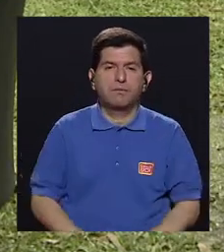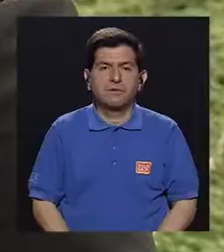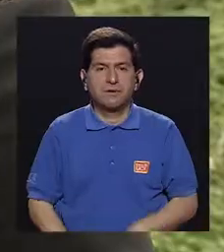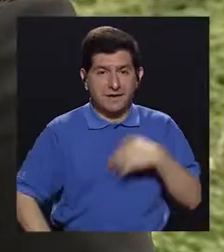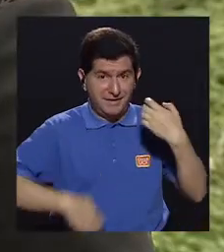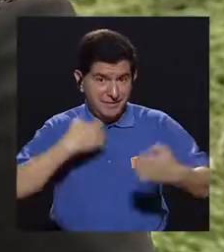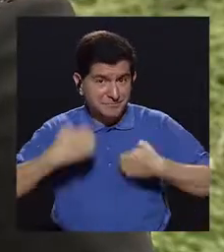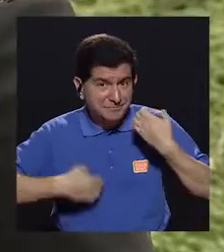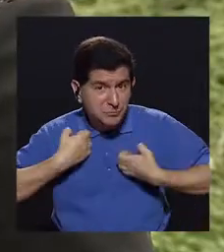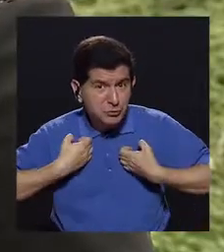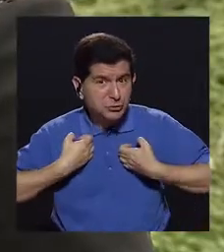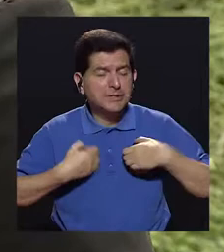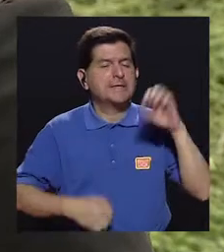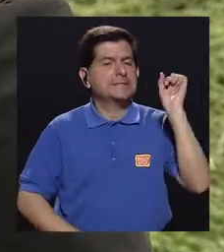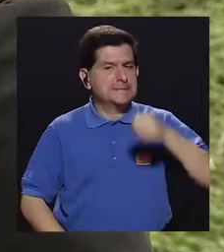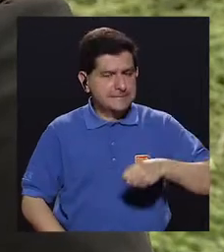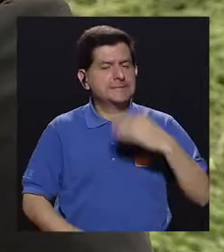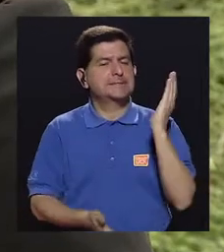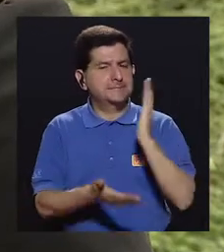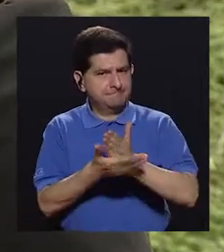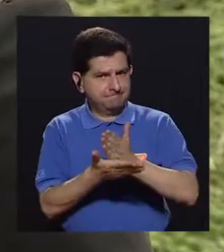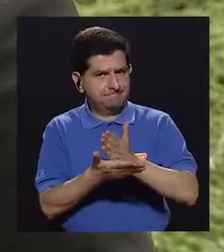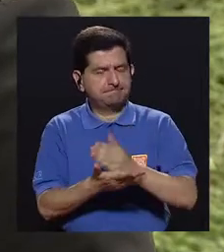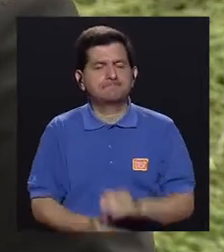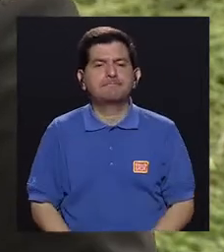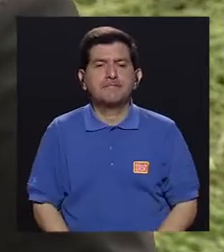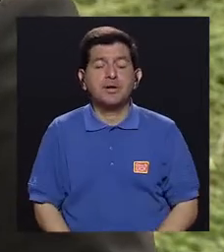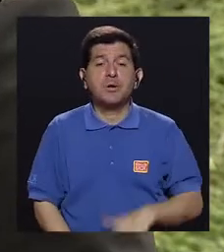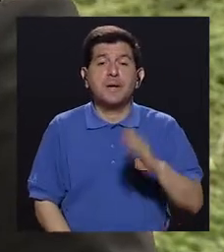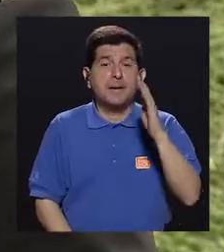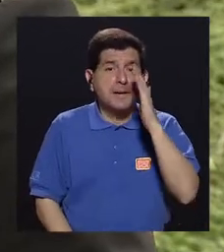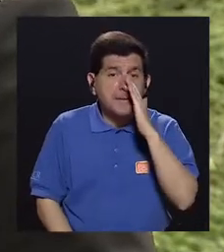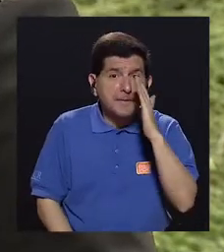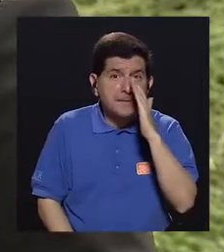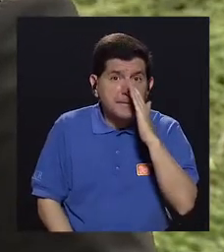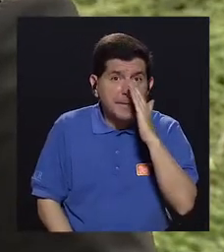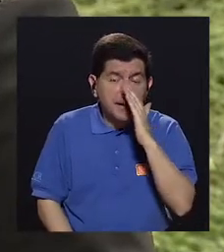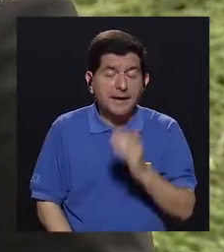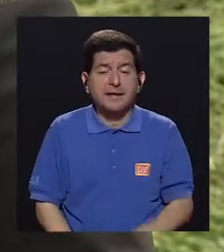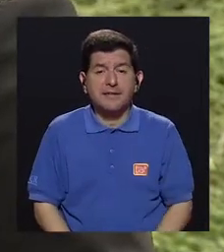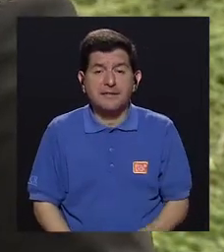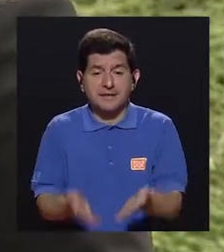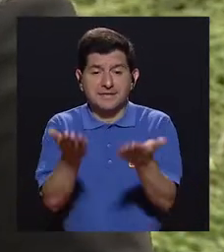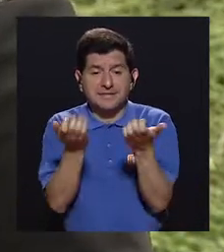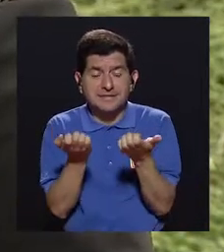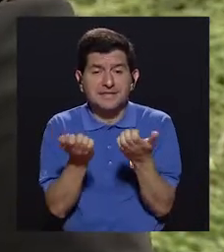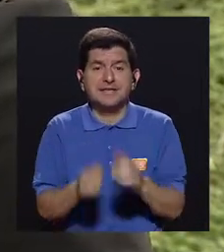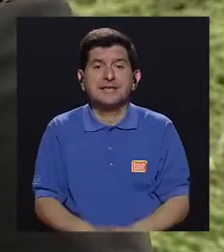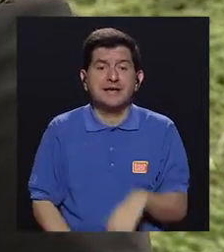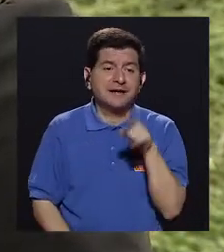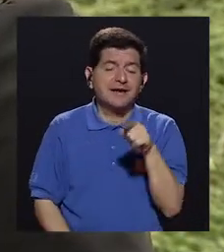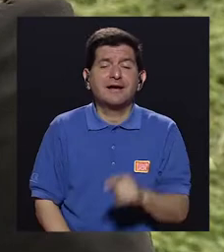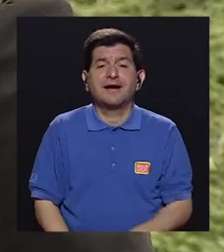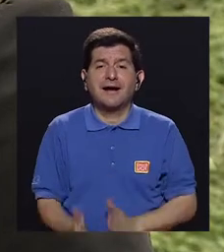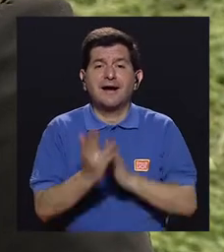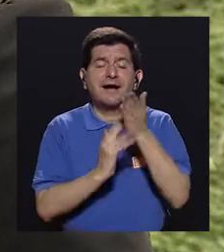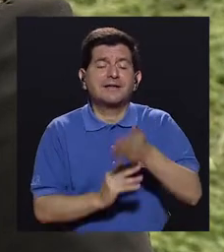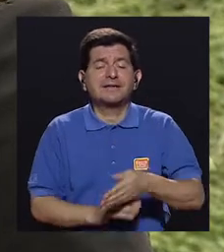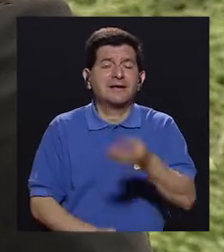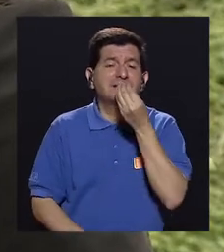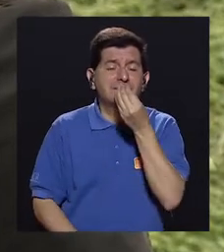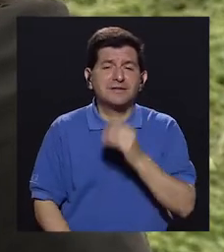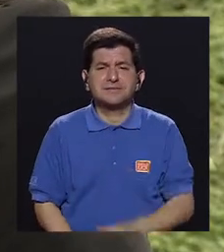emocionalmente sí hay una gran carga, entonces, y que las madres quieren con comida, o sea, no